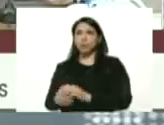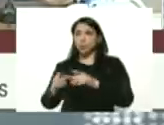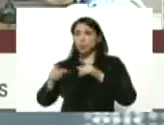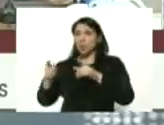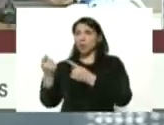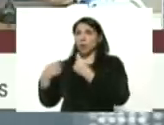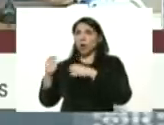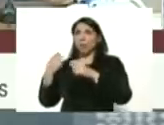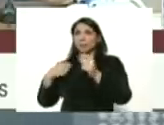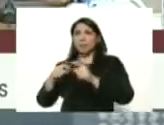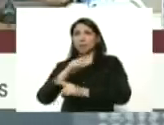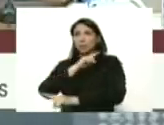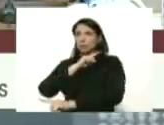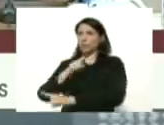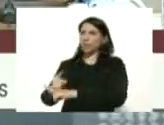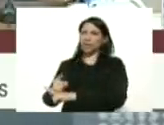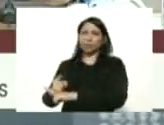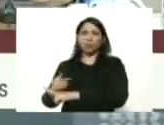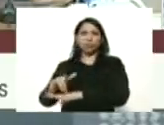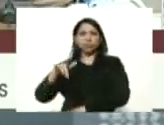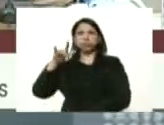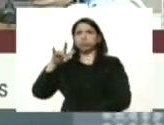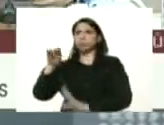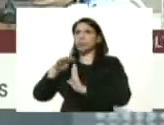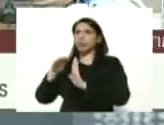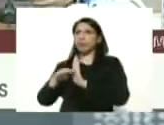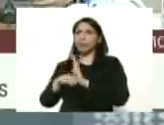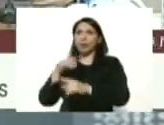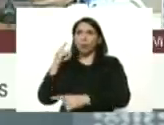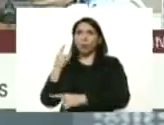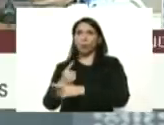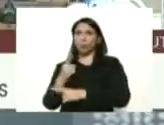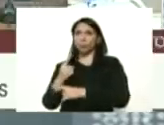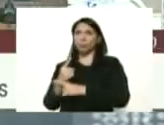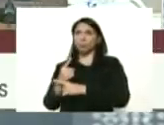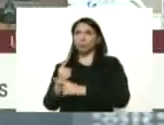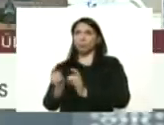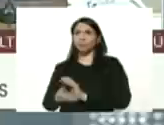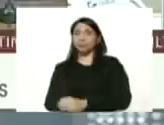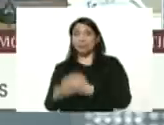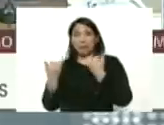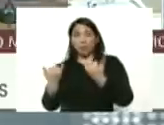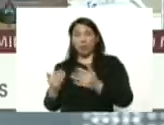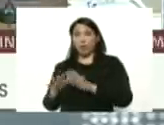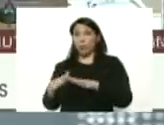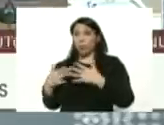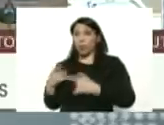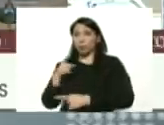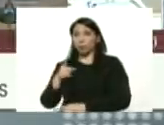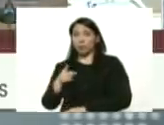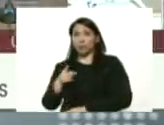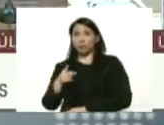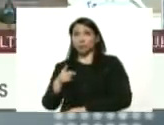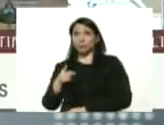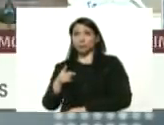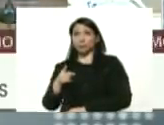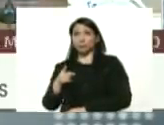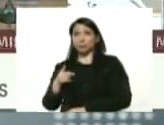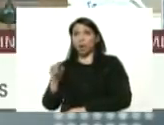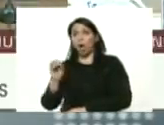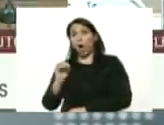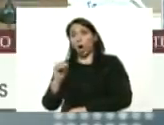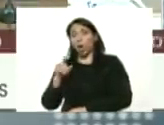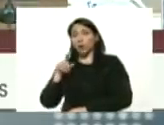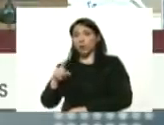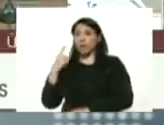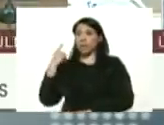comerciales obligatorio el extremo de las medidas y ahora cuando usted regrese o si usted tiene que ir a trabajar